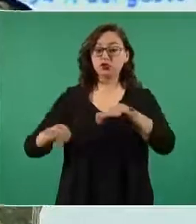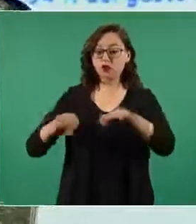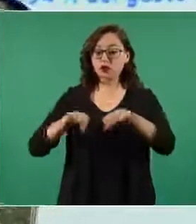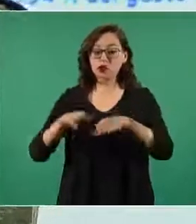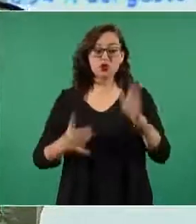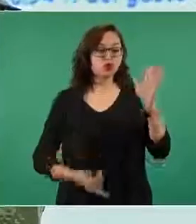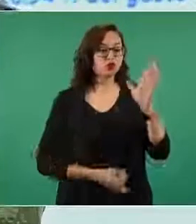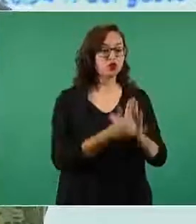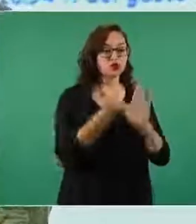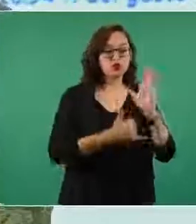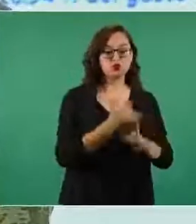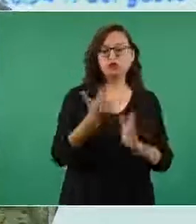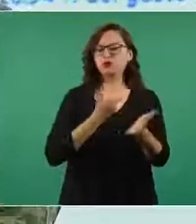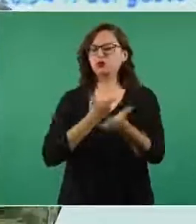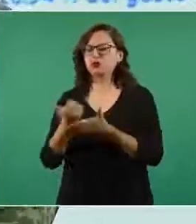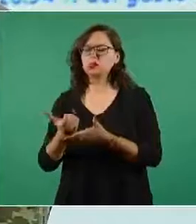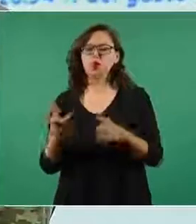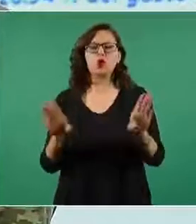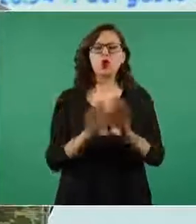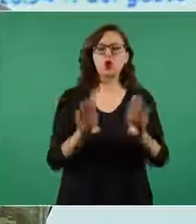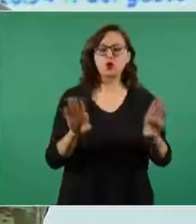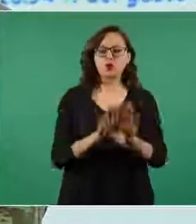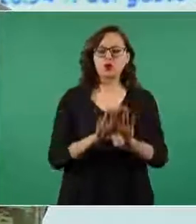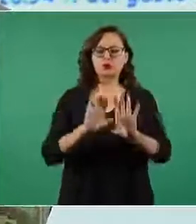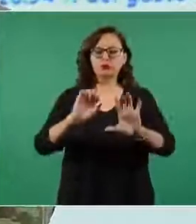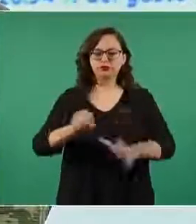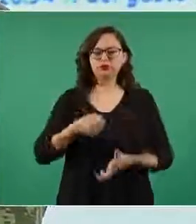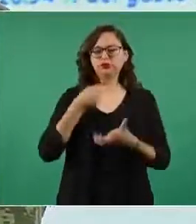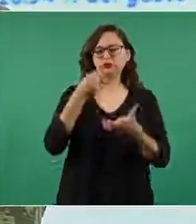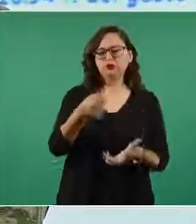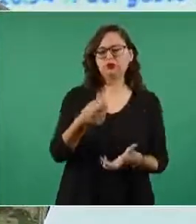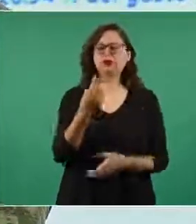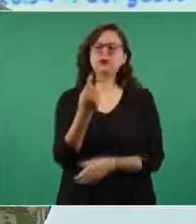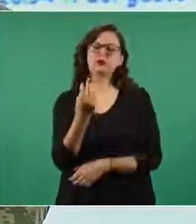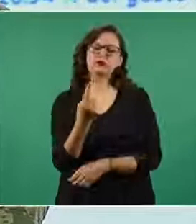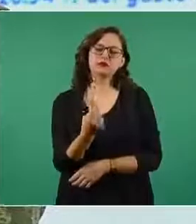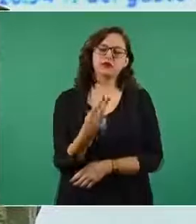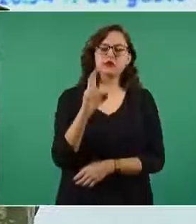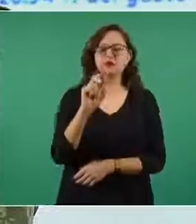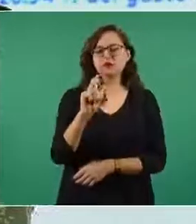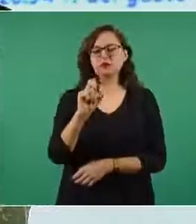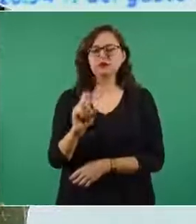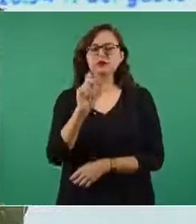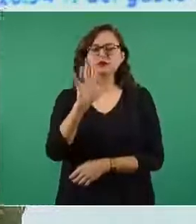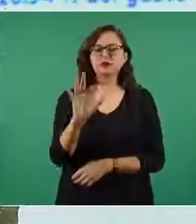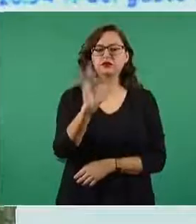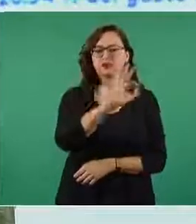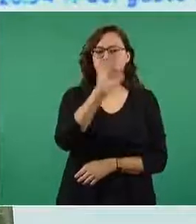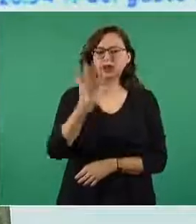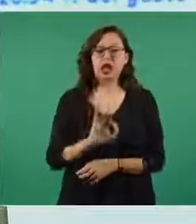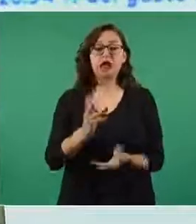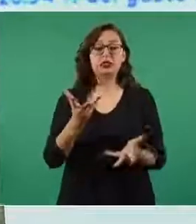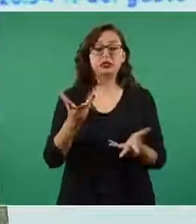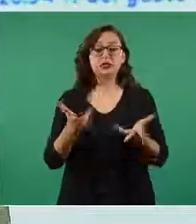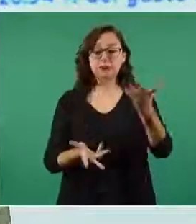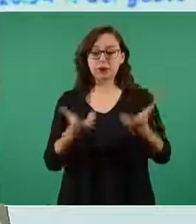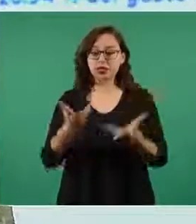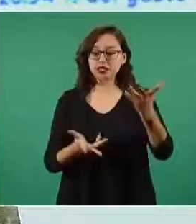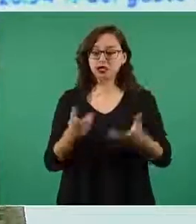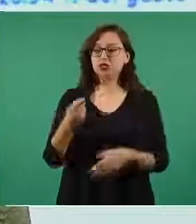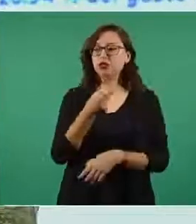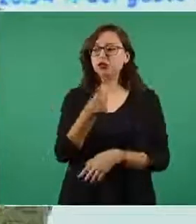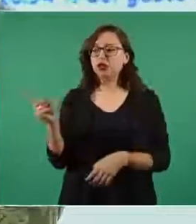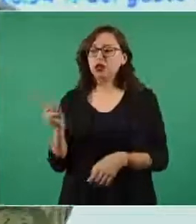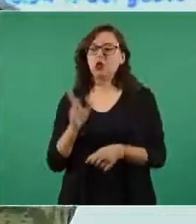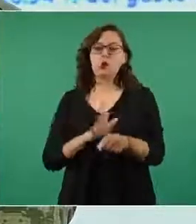construcción fluctúa del presupuesto total un 25 a un 35% dependiendo del tipo de especialización